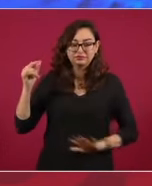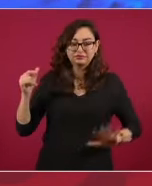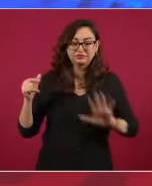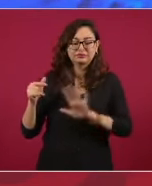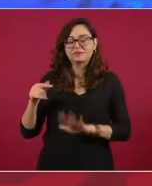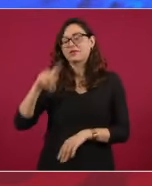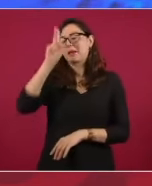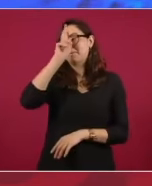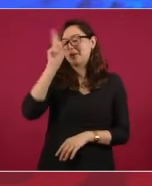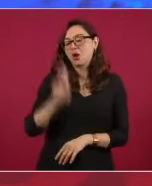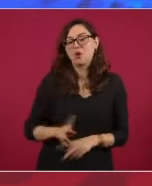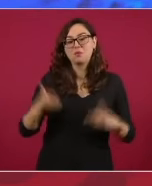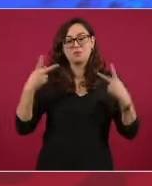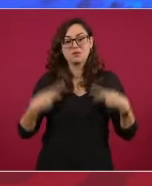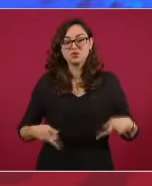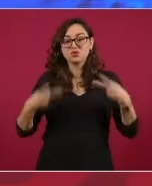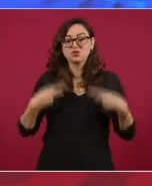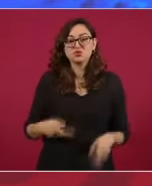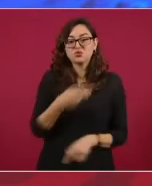abandono, más pobreza.